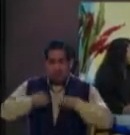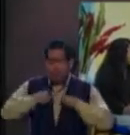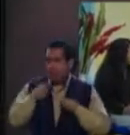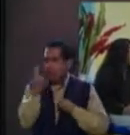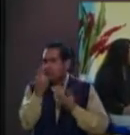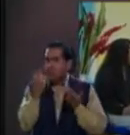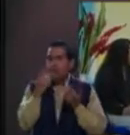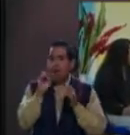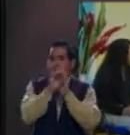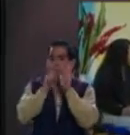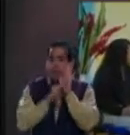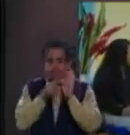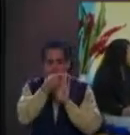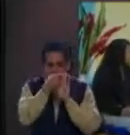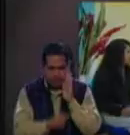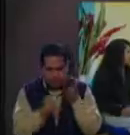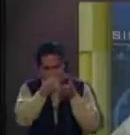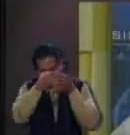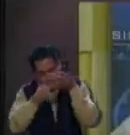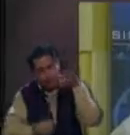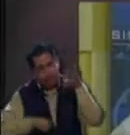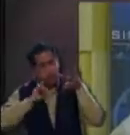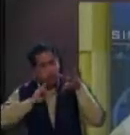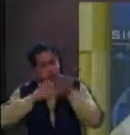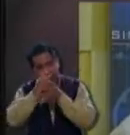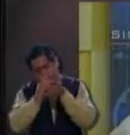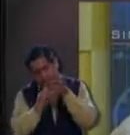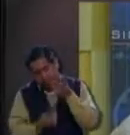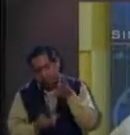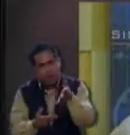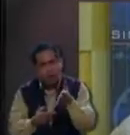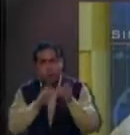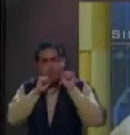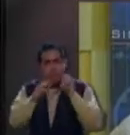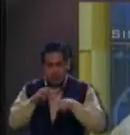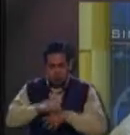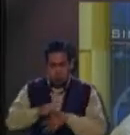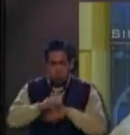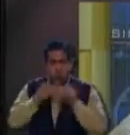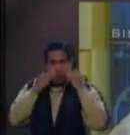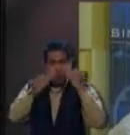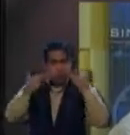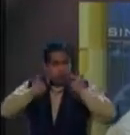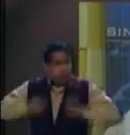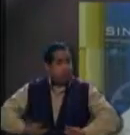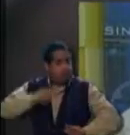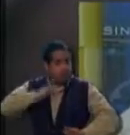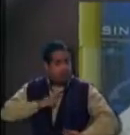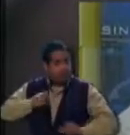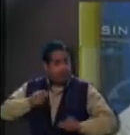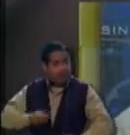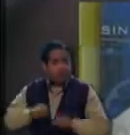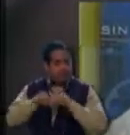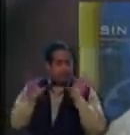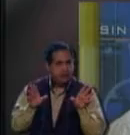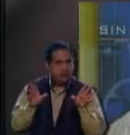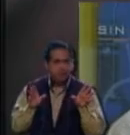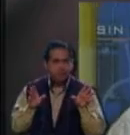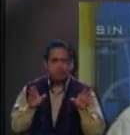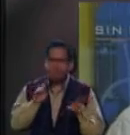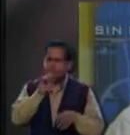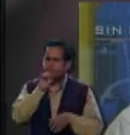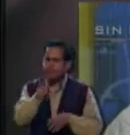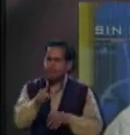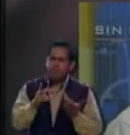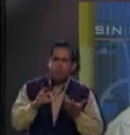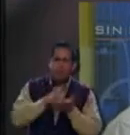en la vida no hay un currículo que hable completo de ti, sino uno mismo, ¿no? Claro. Y también esta cuestión